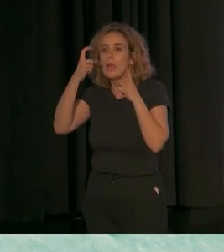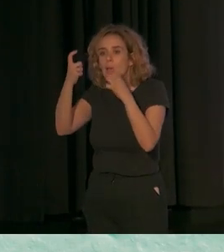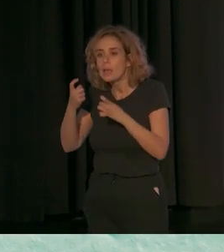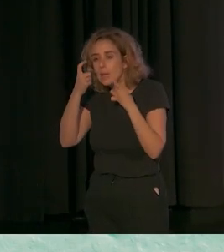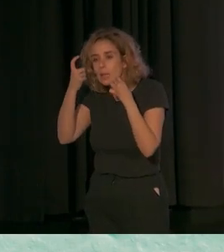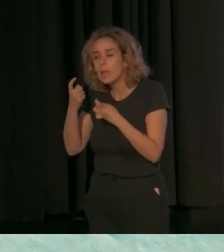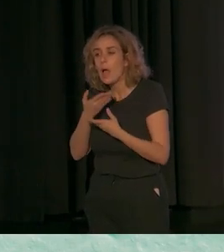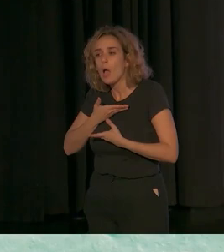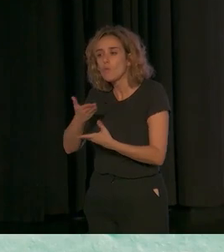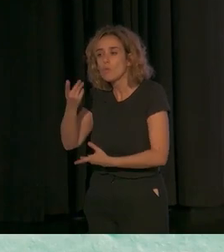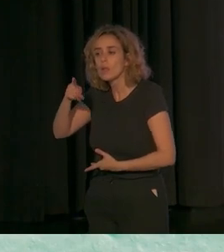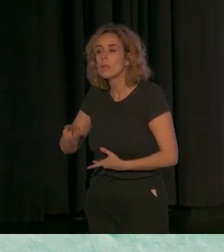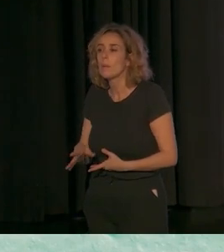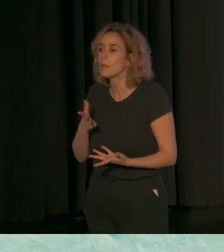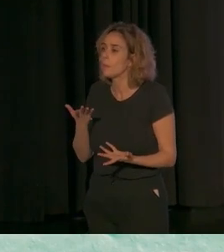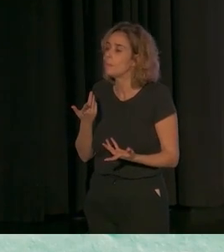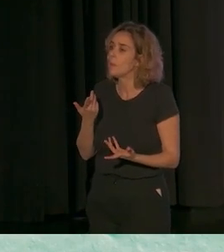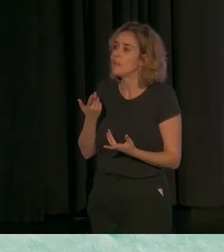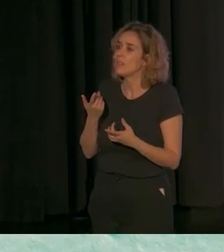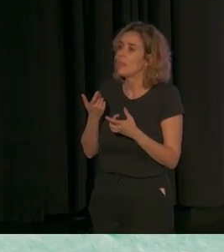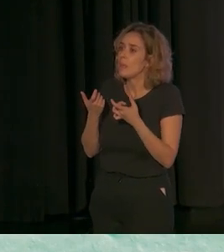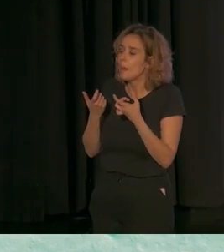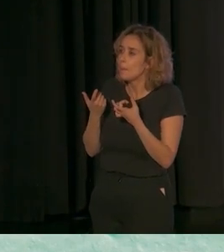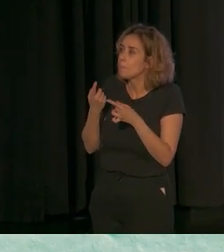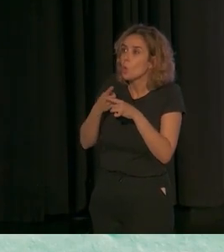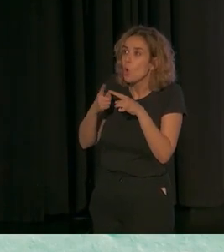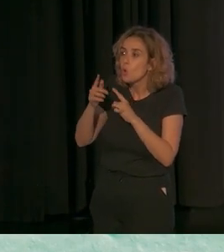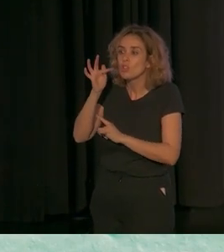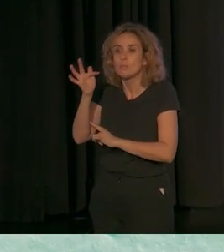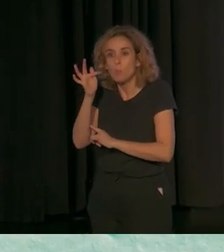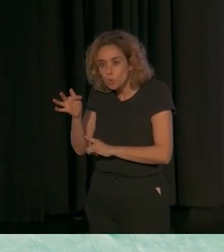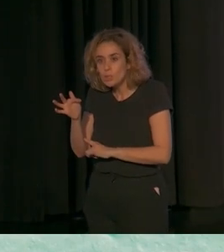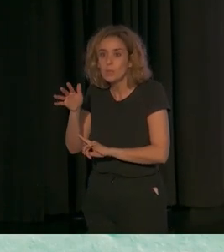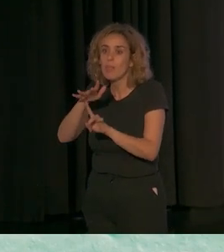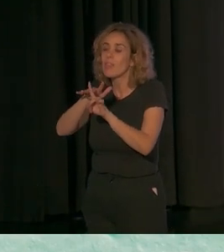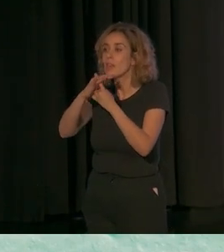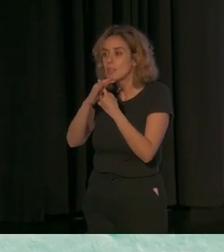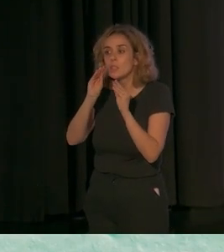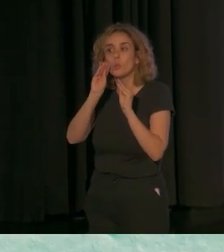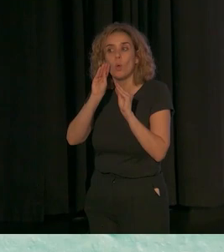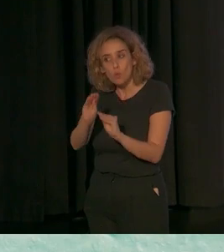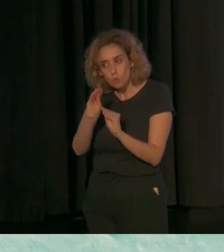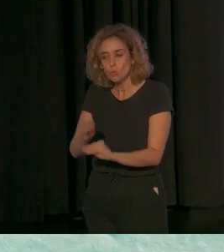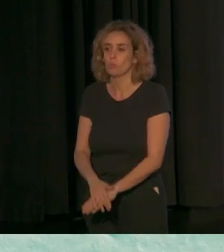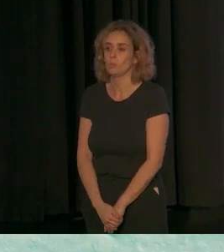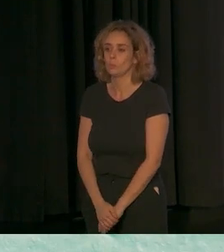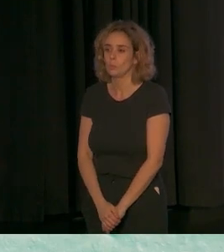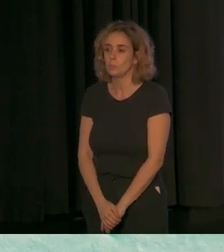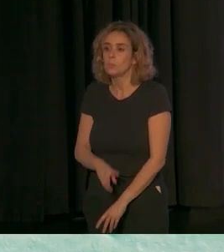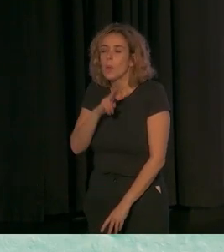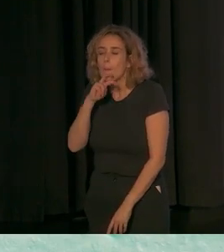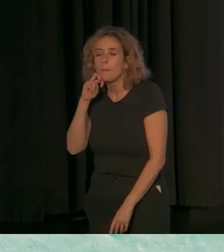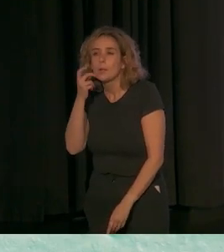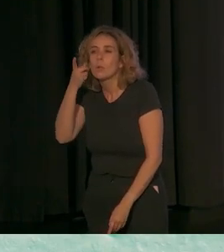ponen en ayudarles también a ver la parte positiva, a ver la parte positiva de los propios de sus hijos. Valoran